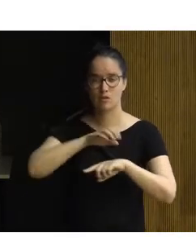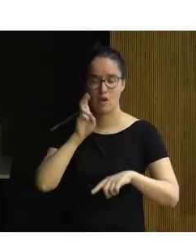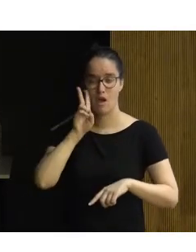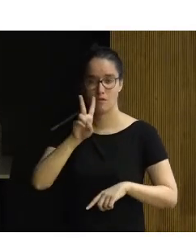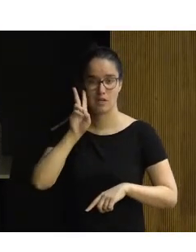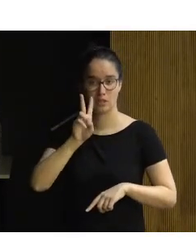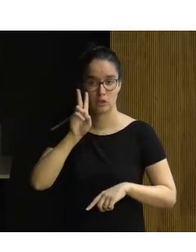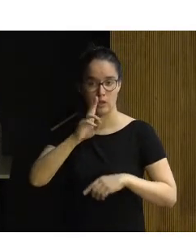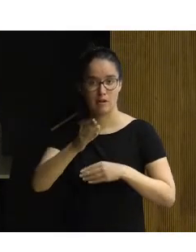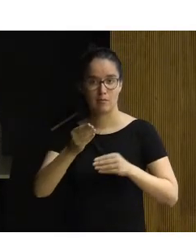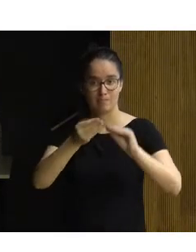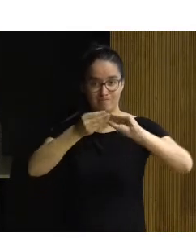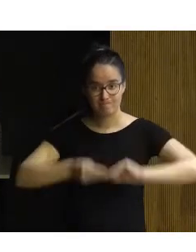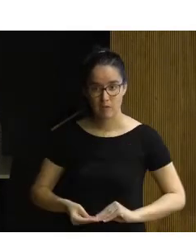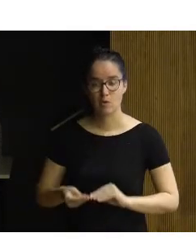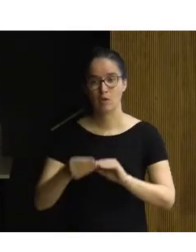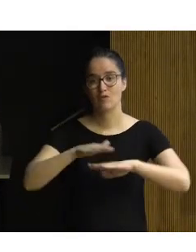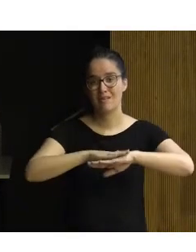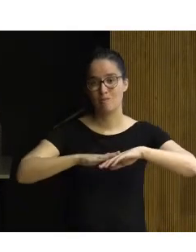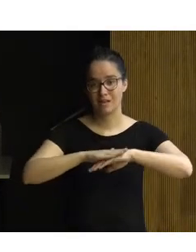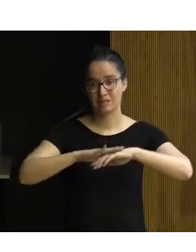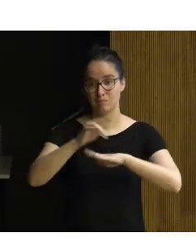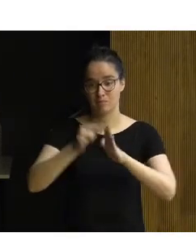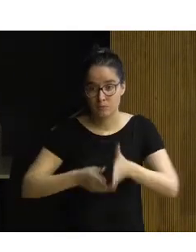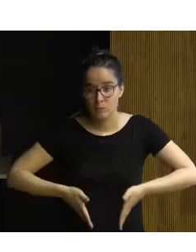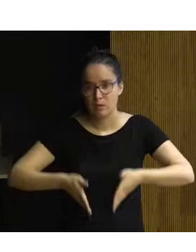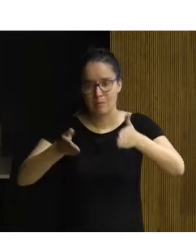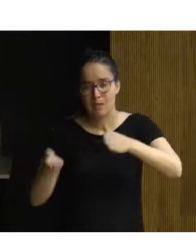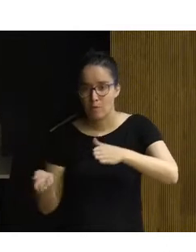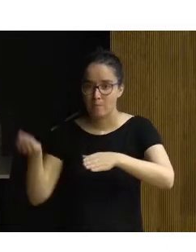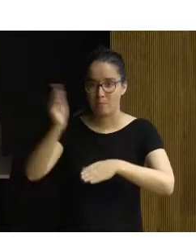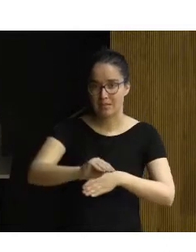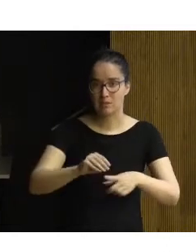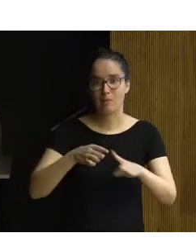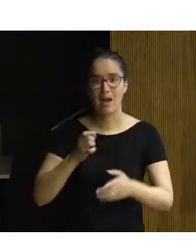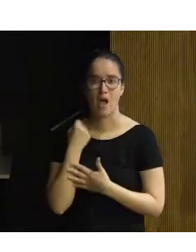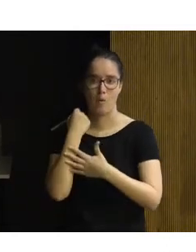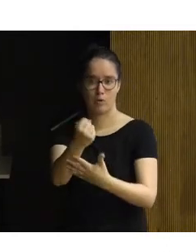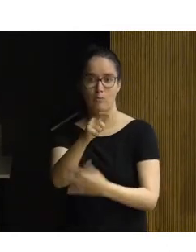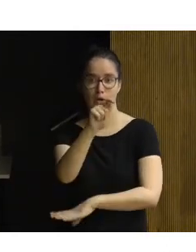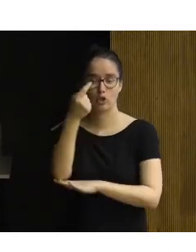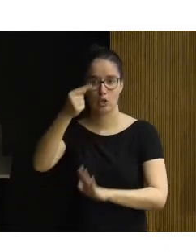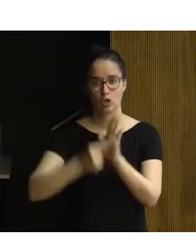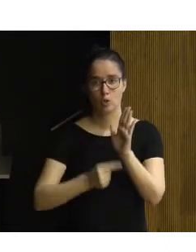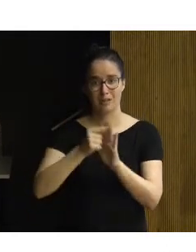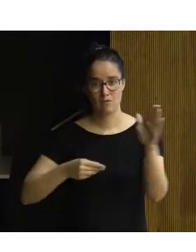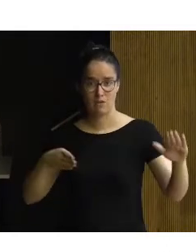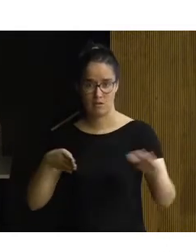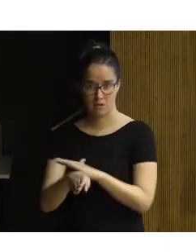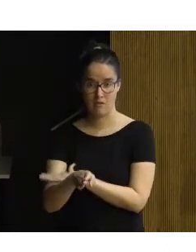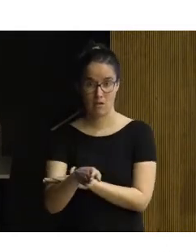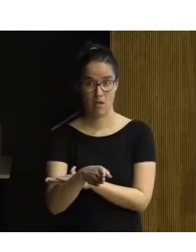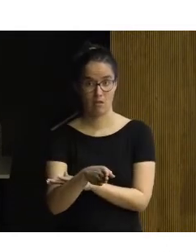en la elaboración de estándares una vía más de apoyo a la consecución de los objetivos de accesibilidad